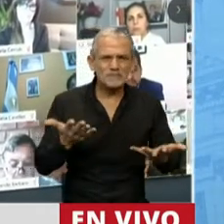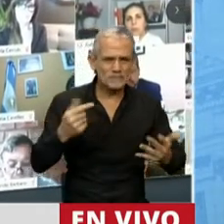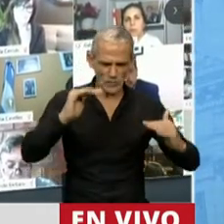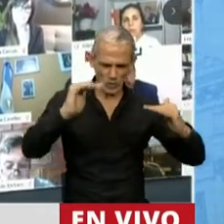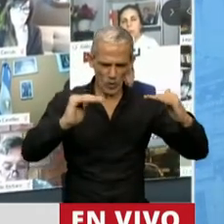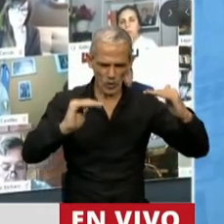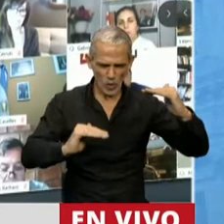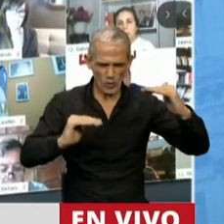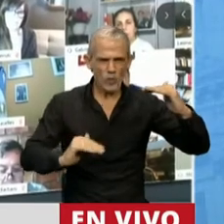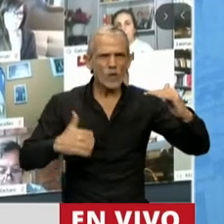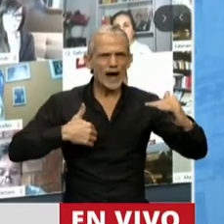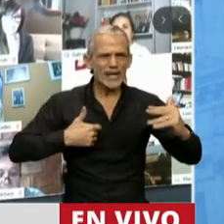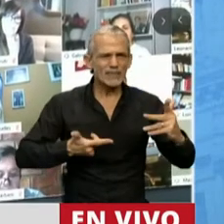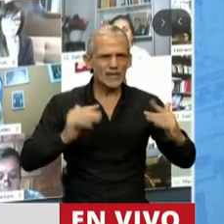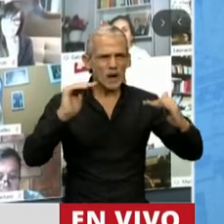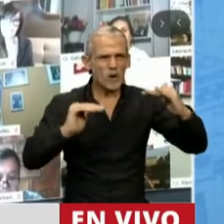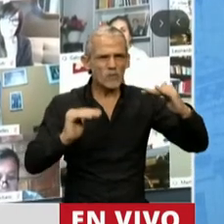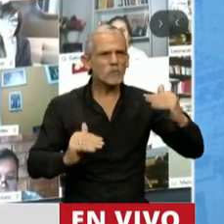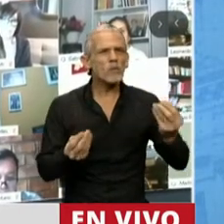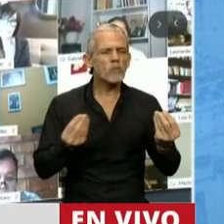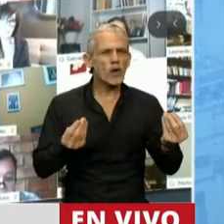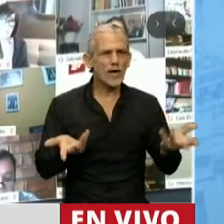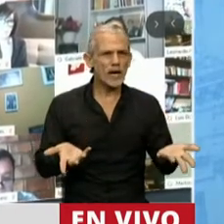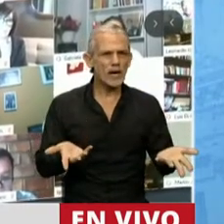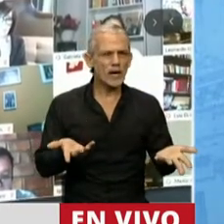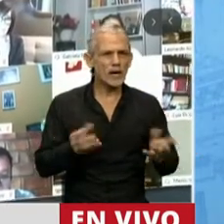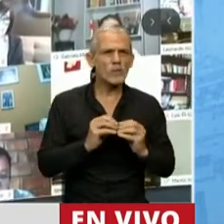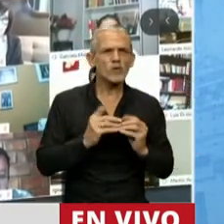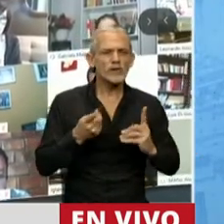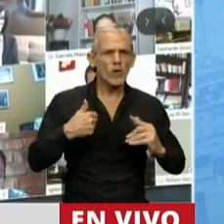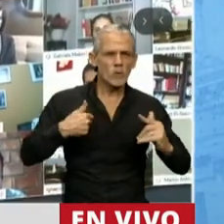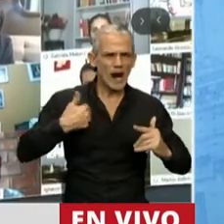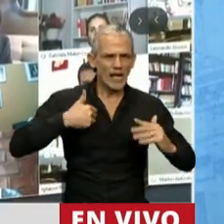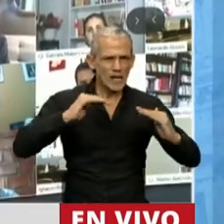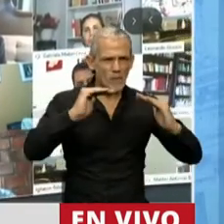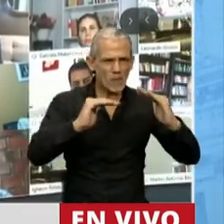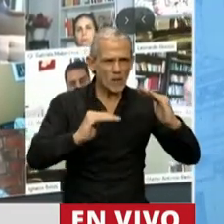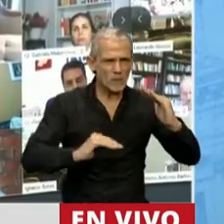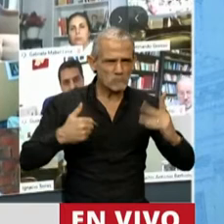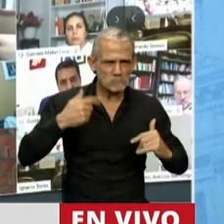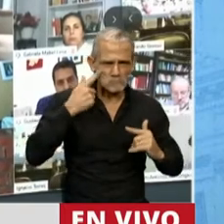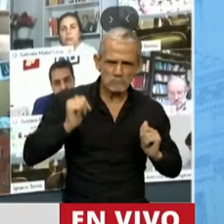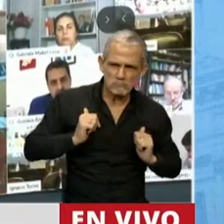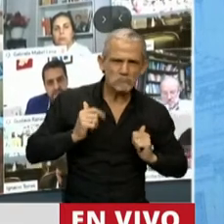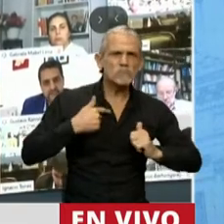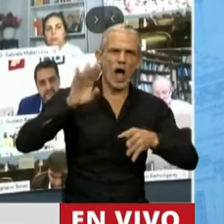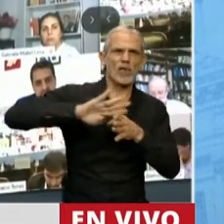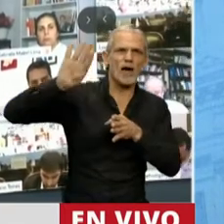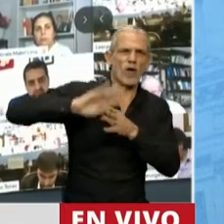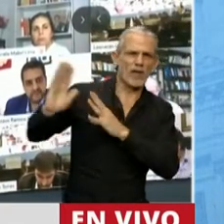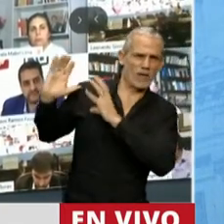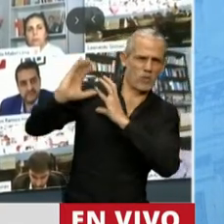qué nos llevó o qué nos motiva a esta situación en que estamos viviendo. He escuchado a muchos diputados hablar de la deuda